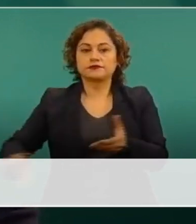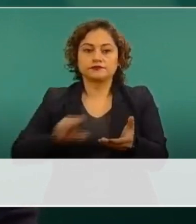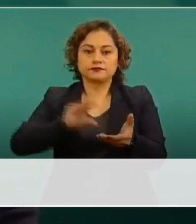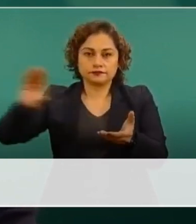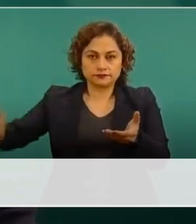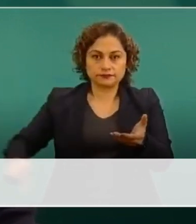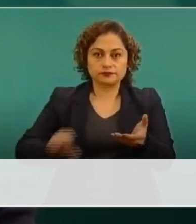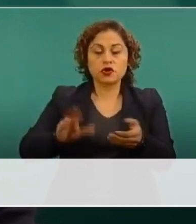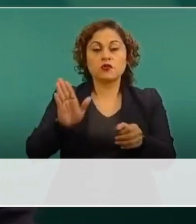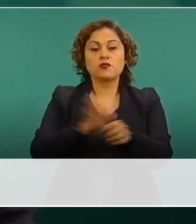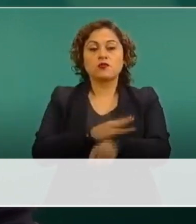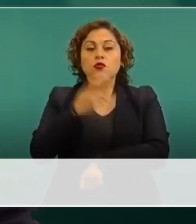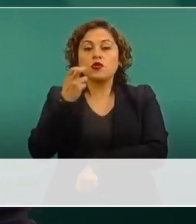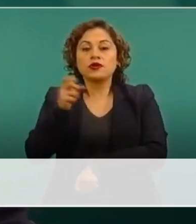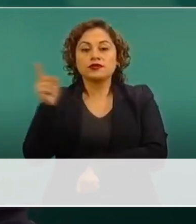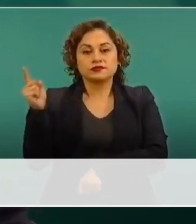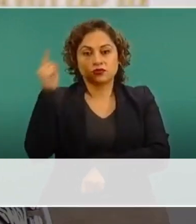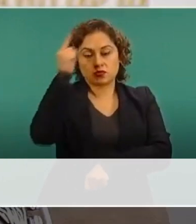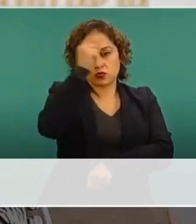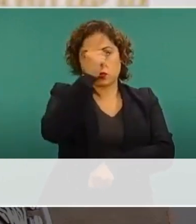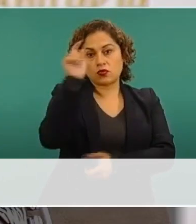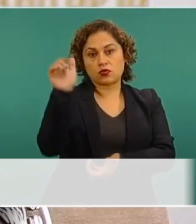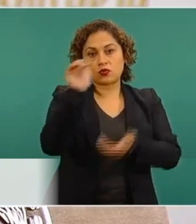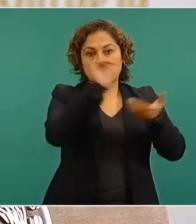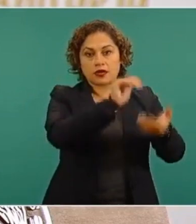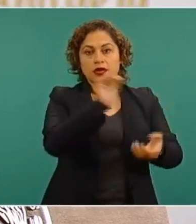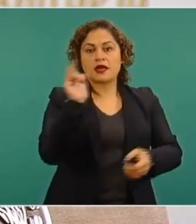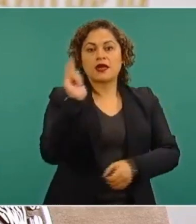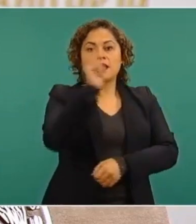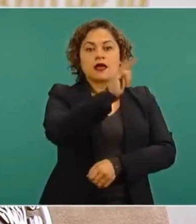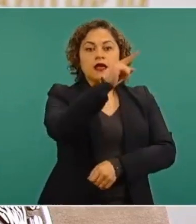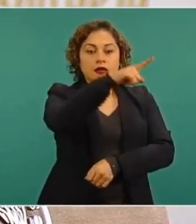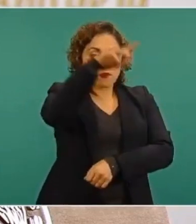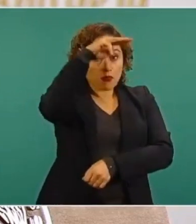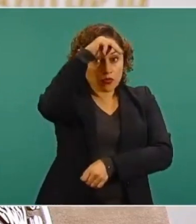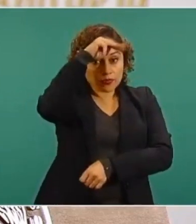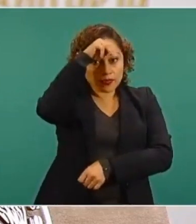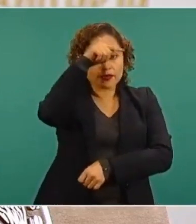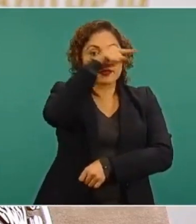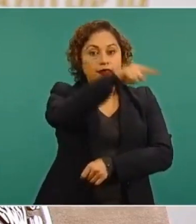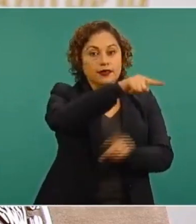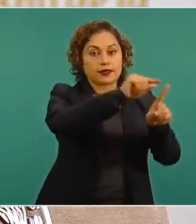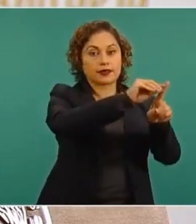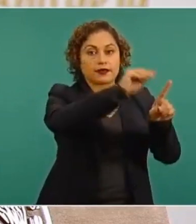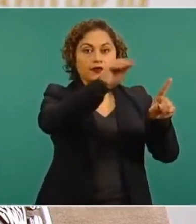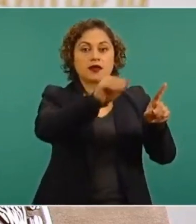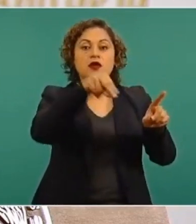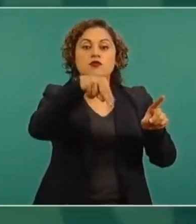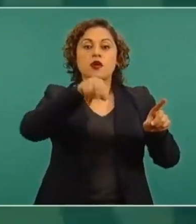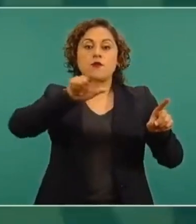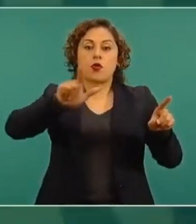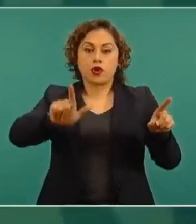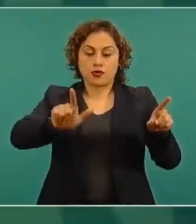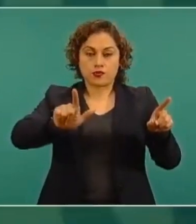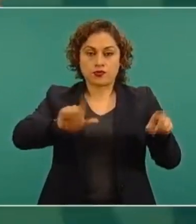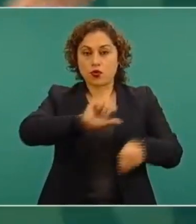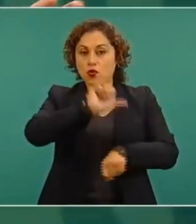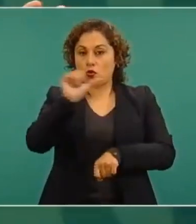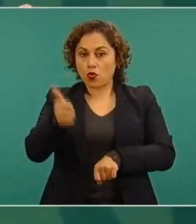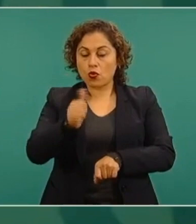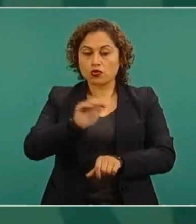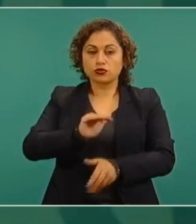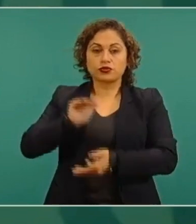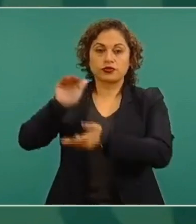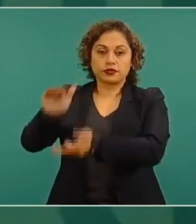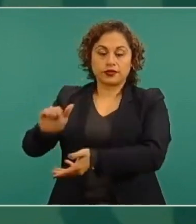también a Monterrey, al aeropuerto de Monterrey, una dotación se queda en Nuevo León, para uso en Nuevo León, la otra se va